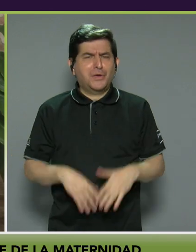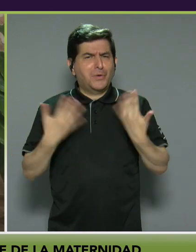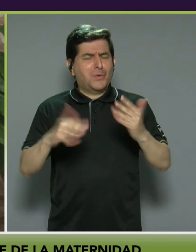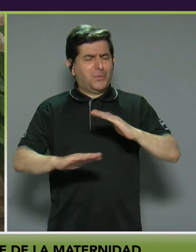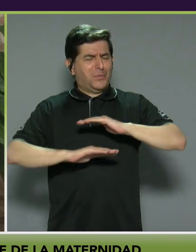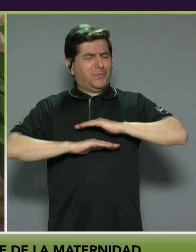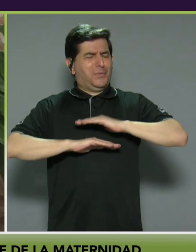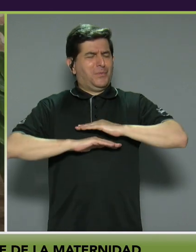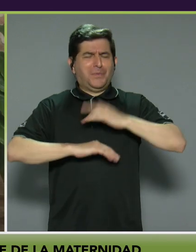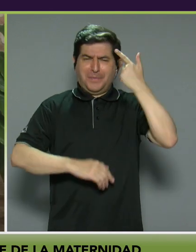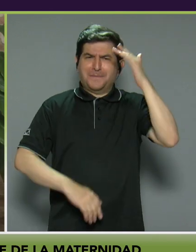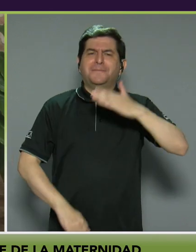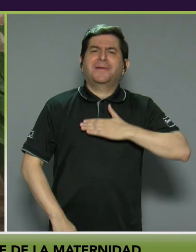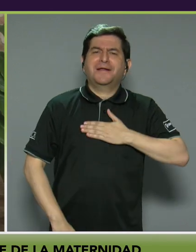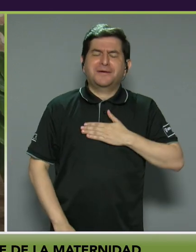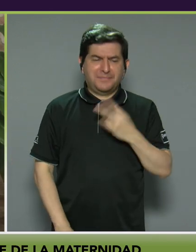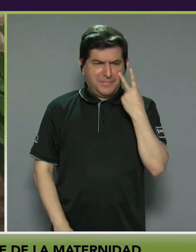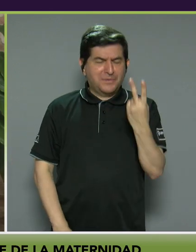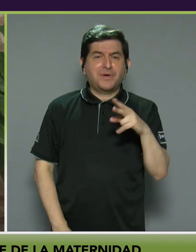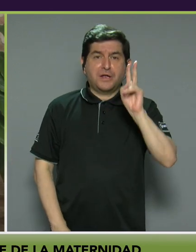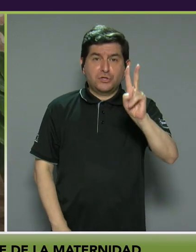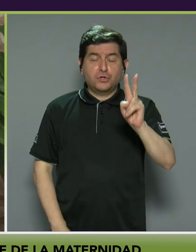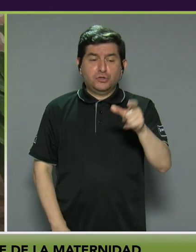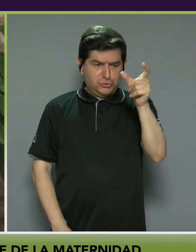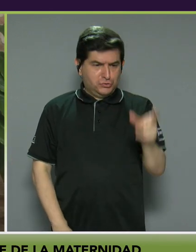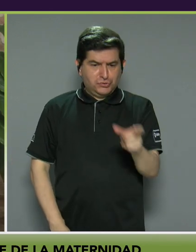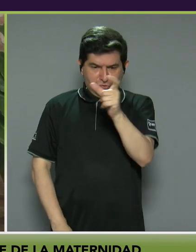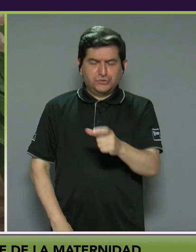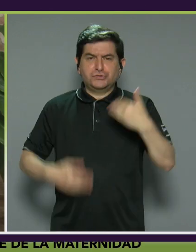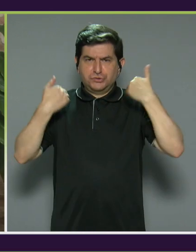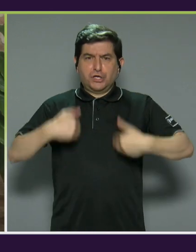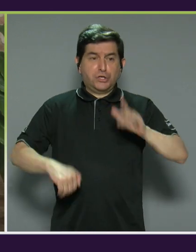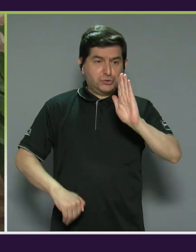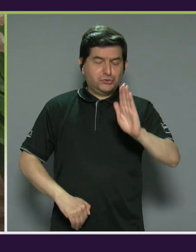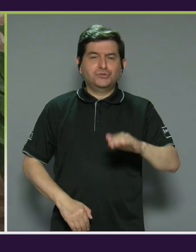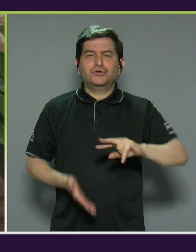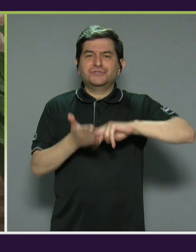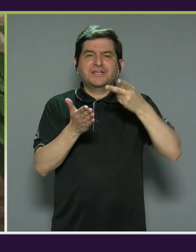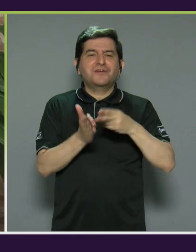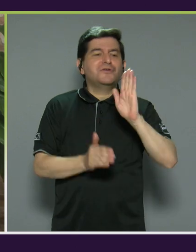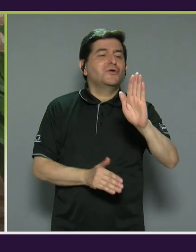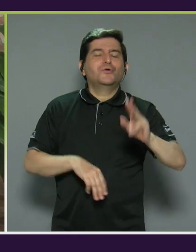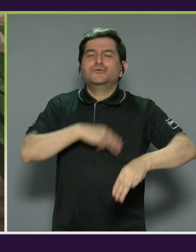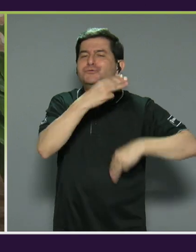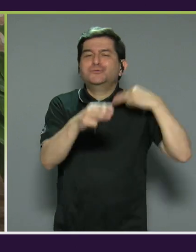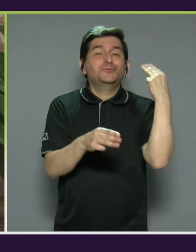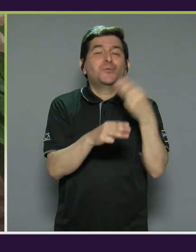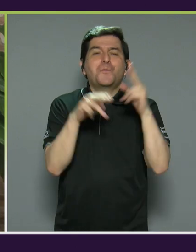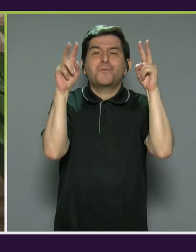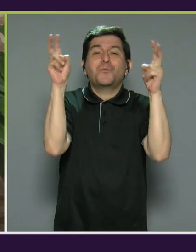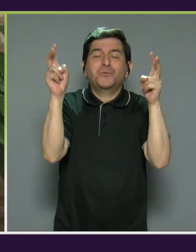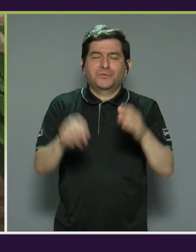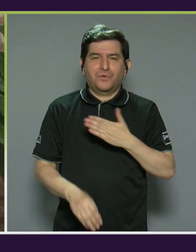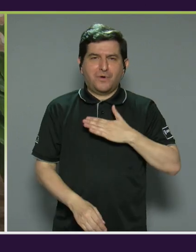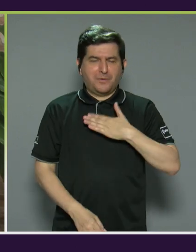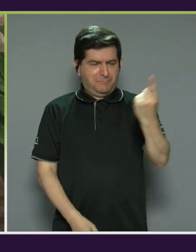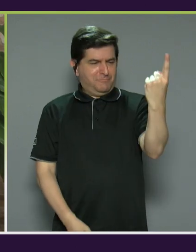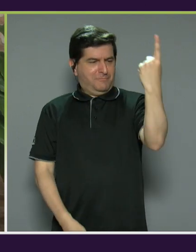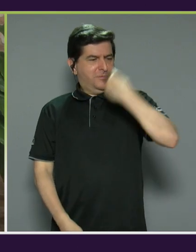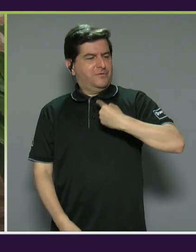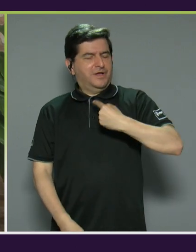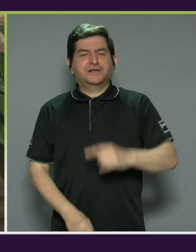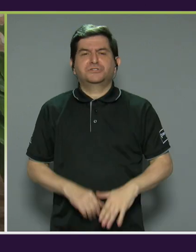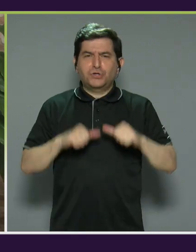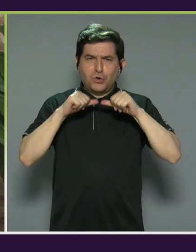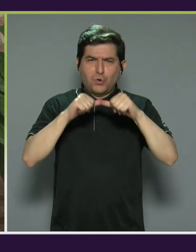satisfactorio para mí ver que hay dos seres humanos que yo soy su mundo y que eso me obliga a mí a